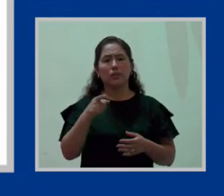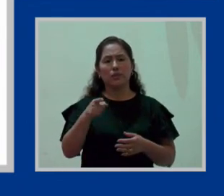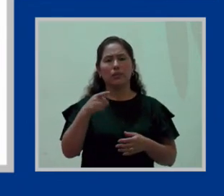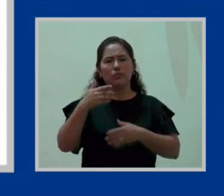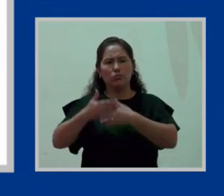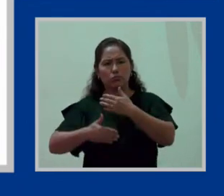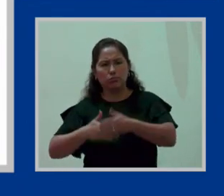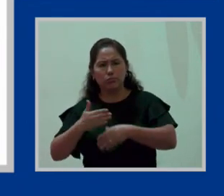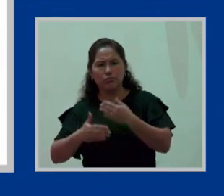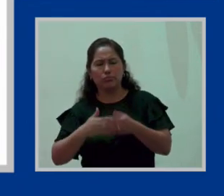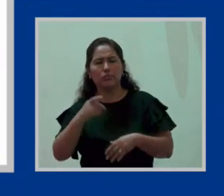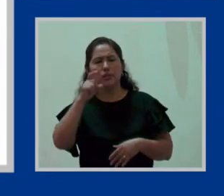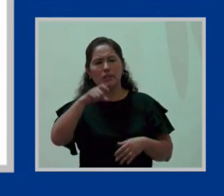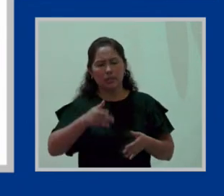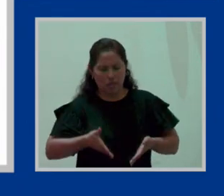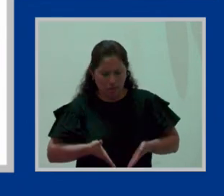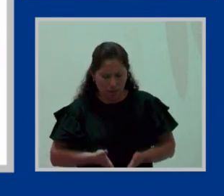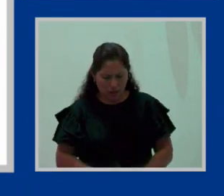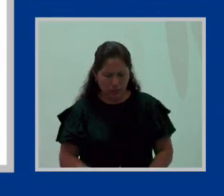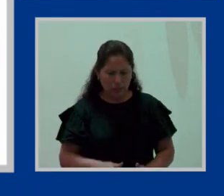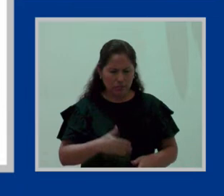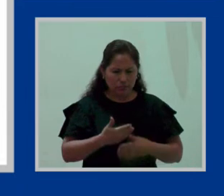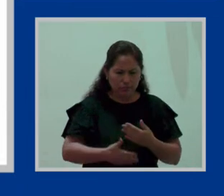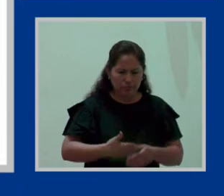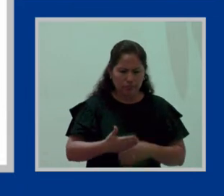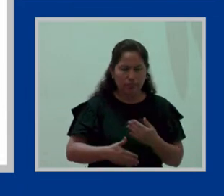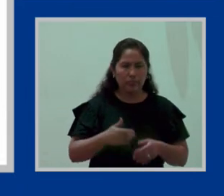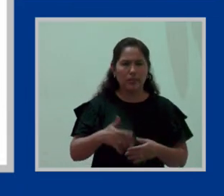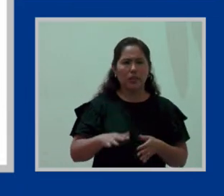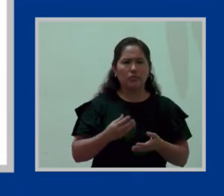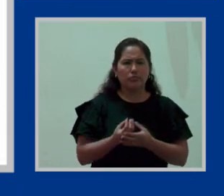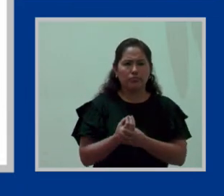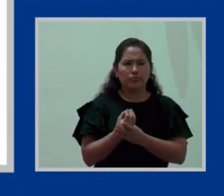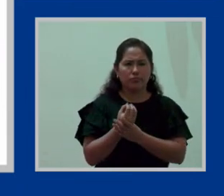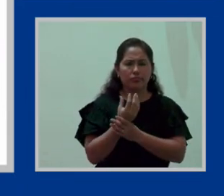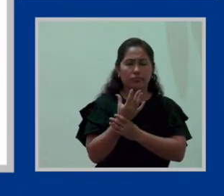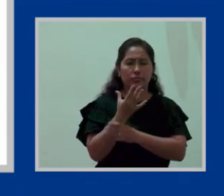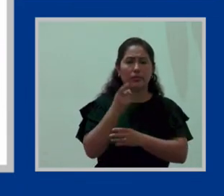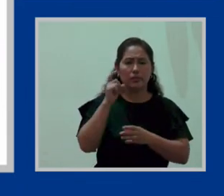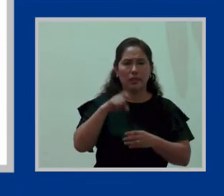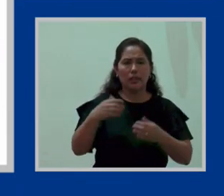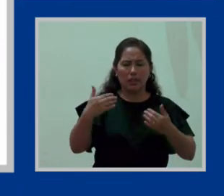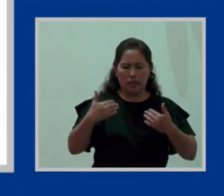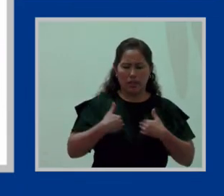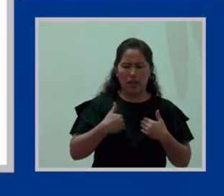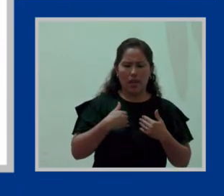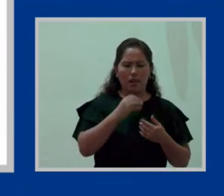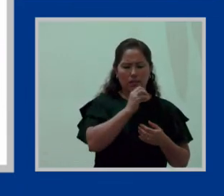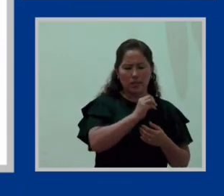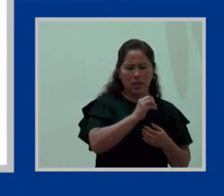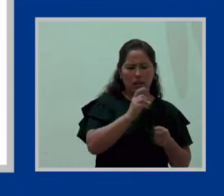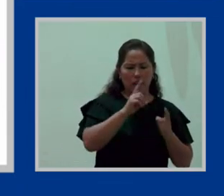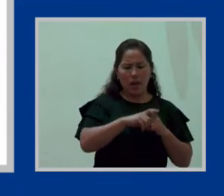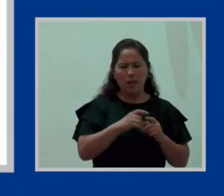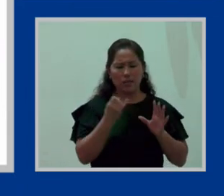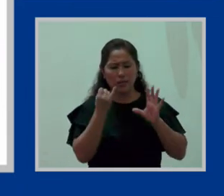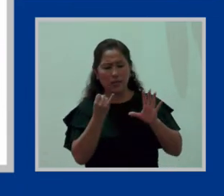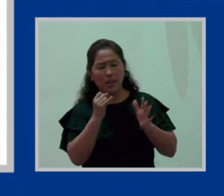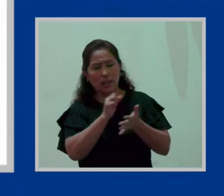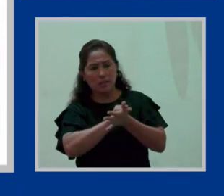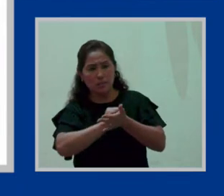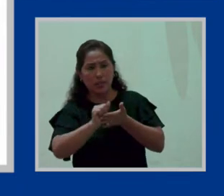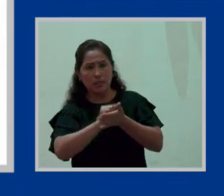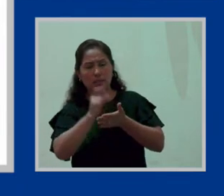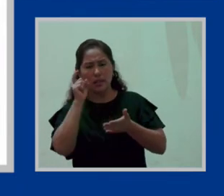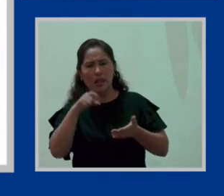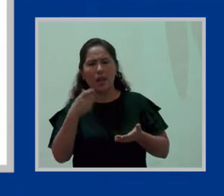proceso desde su nacimiento, proceso de desarrollo, tenga durante los primeros seis meses alimentarse exclusivamente